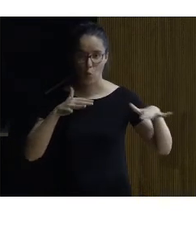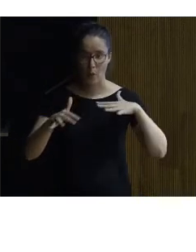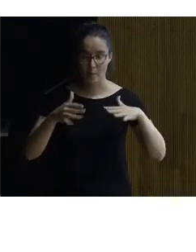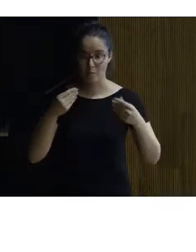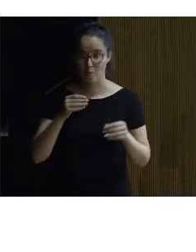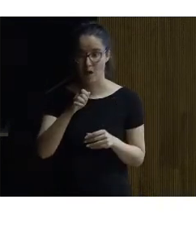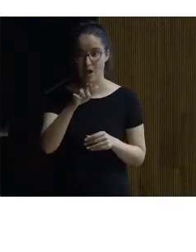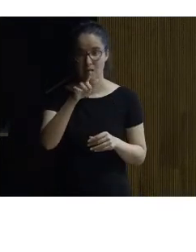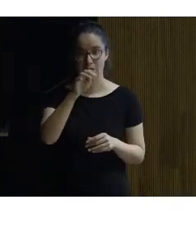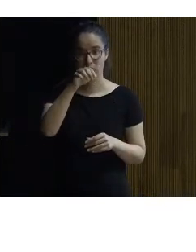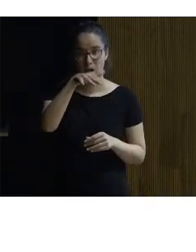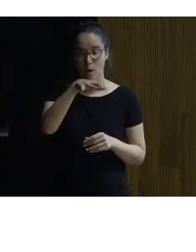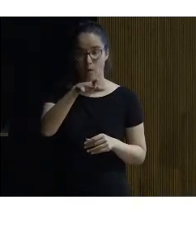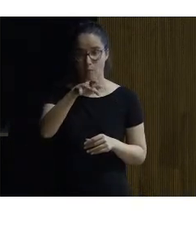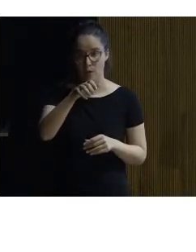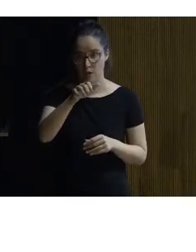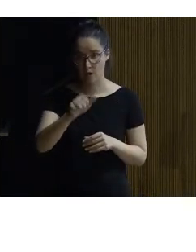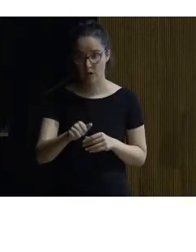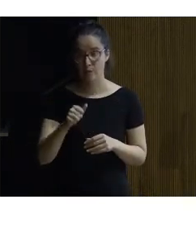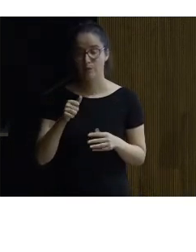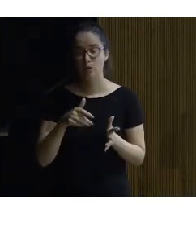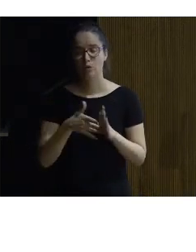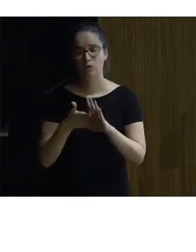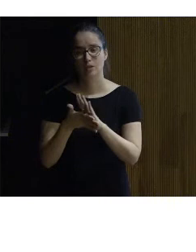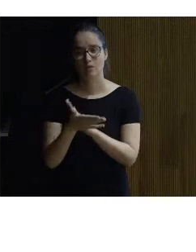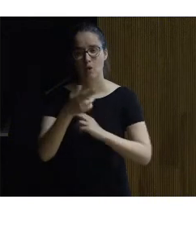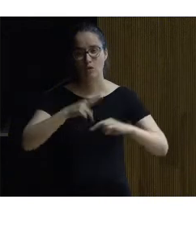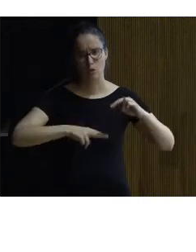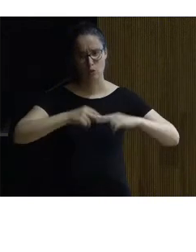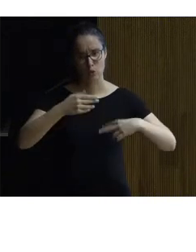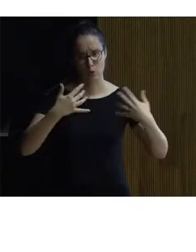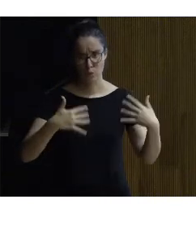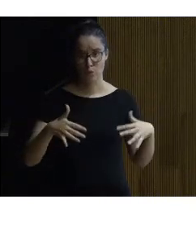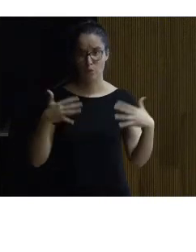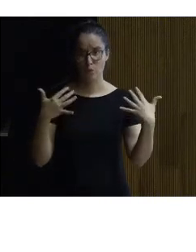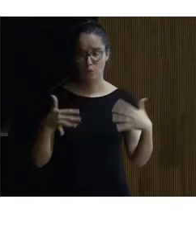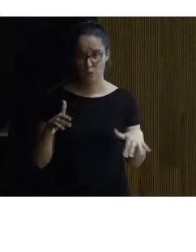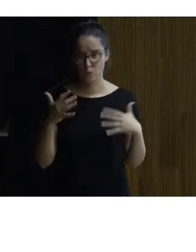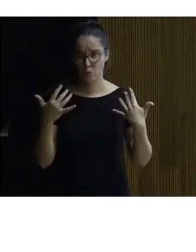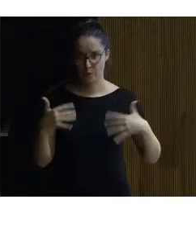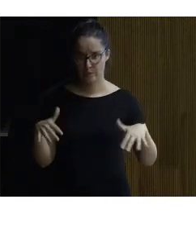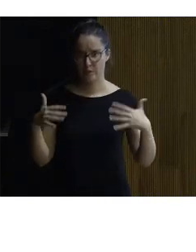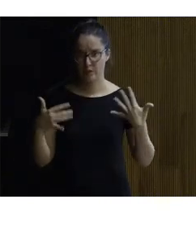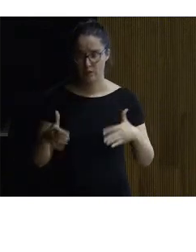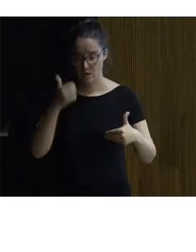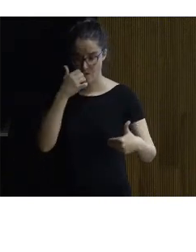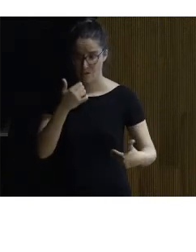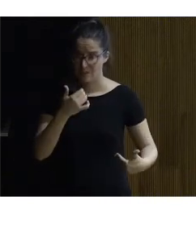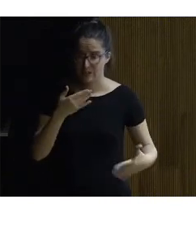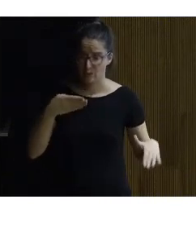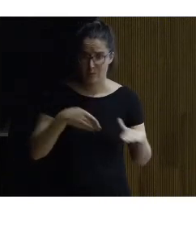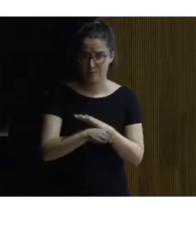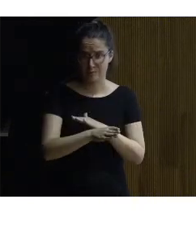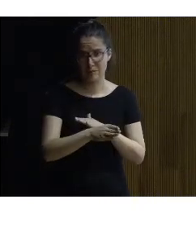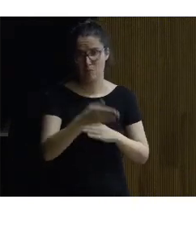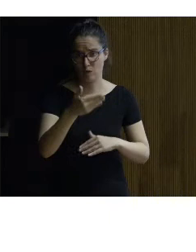Altamira y eso lleva a una construcción importante una intervención física importante y